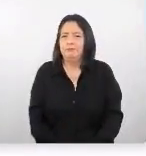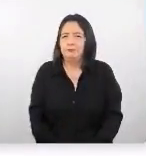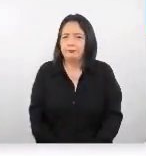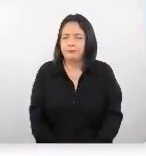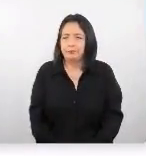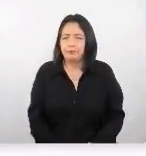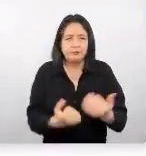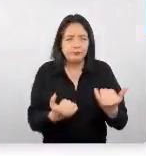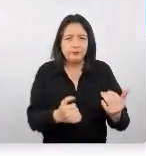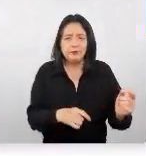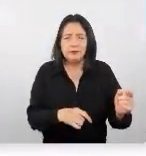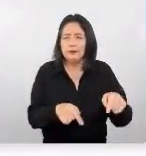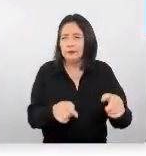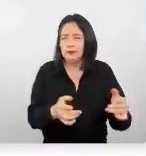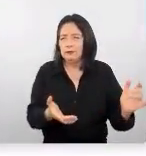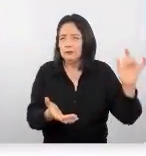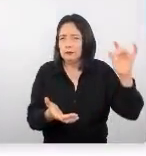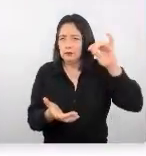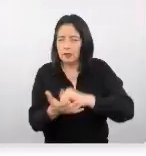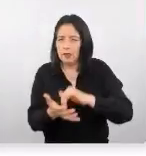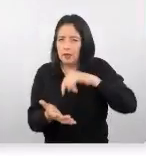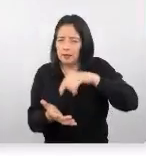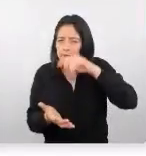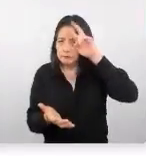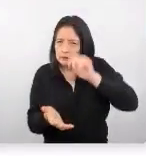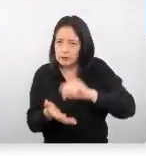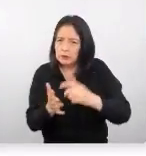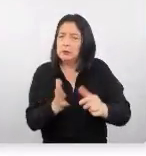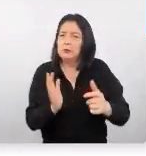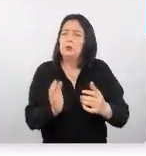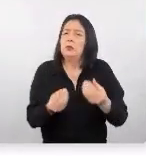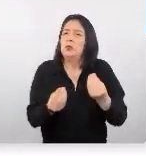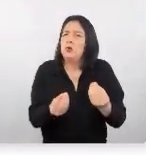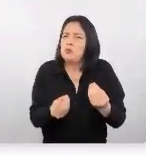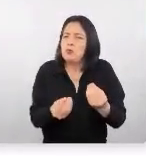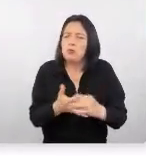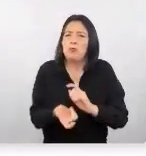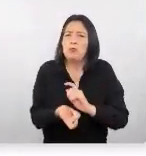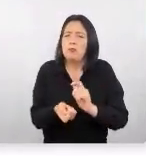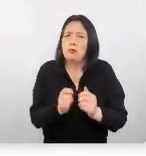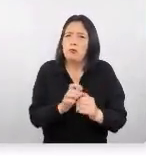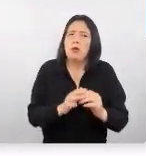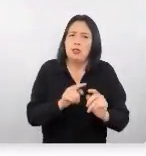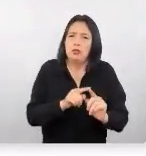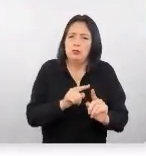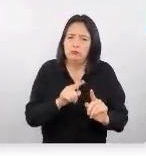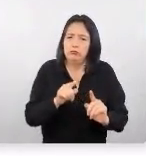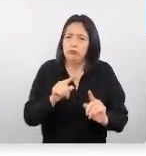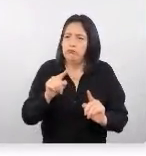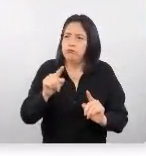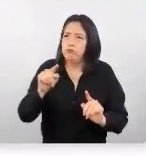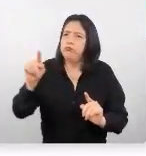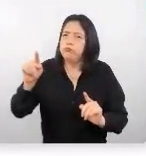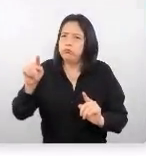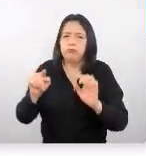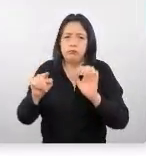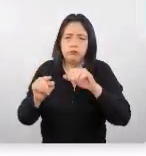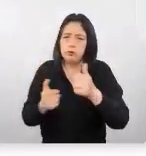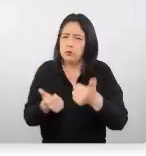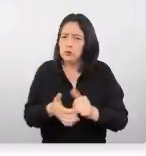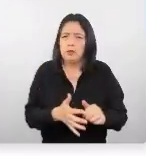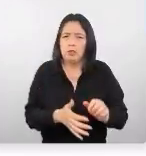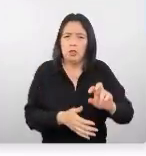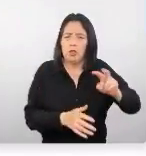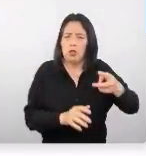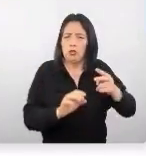Hacia Perú venía evolucionando de una manera positiva. Veíamos un crecimiento sostenido desde el